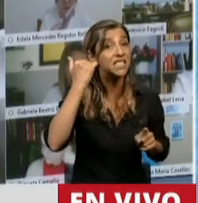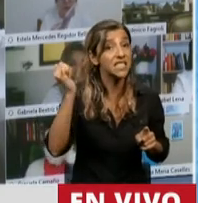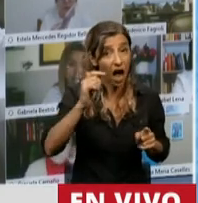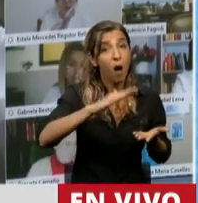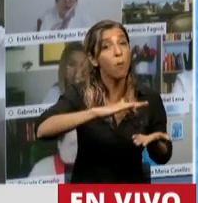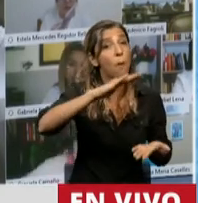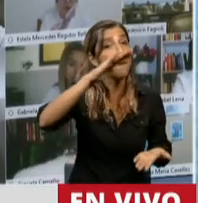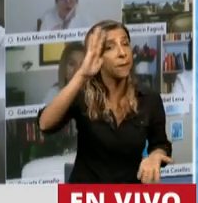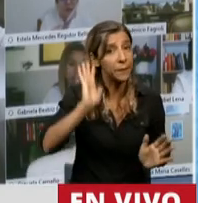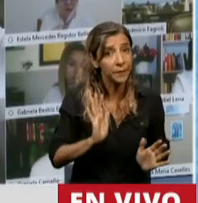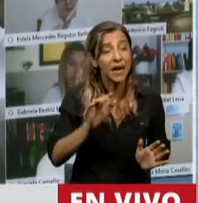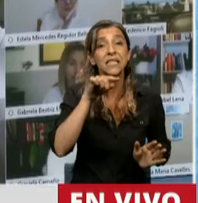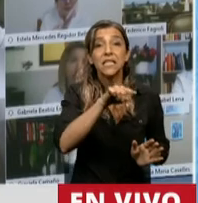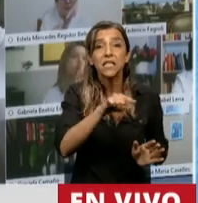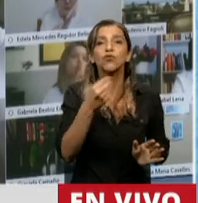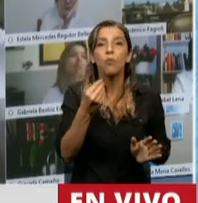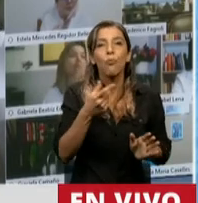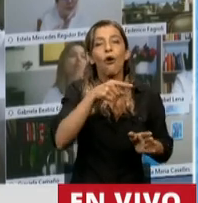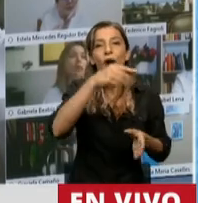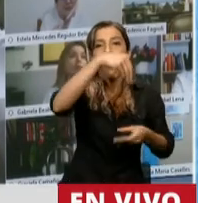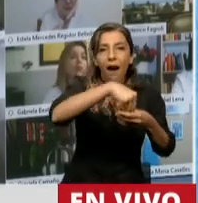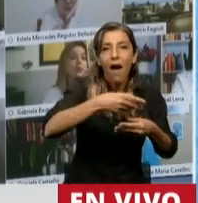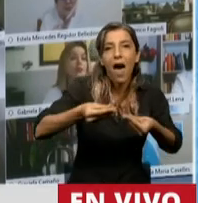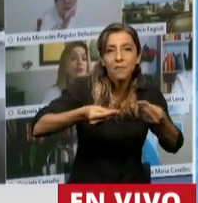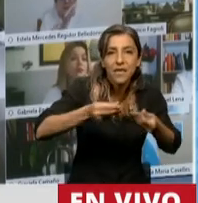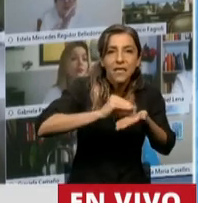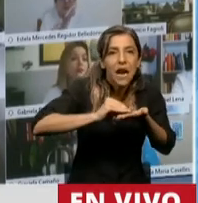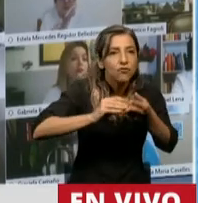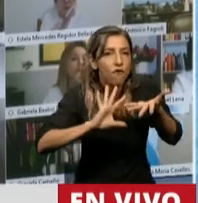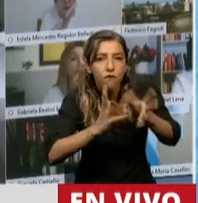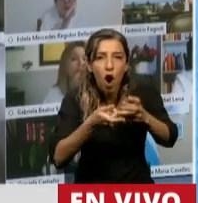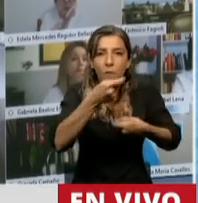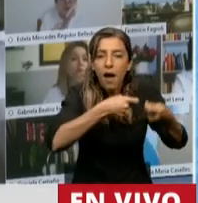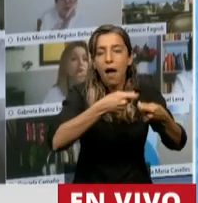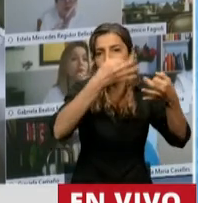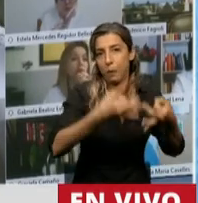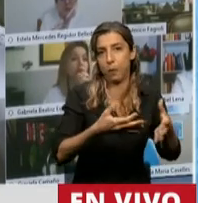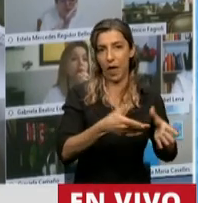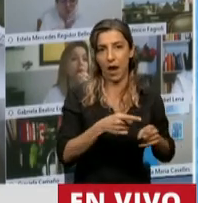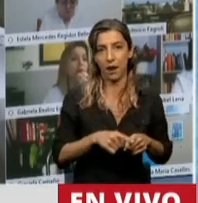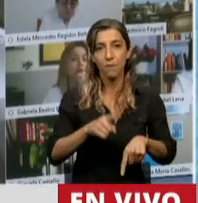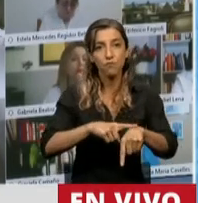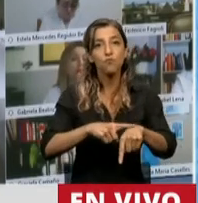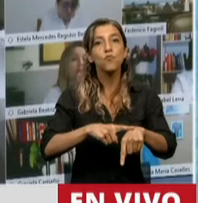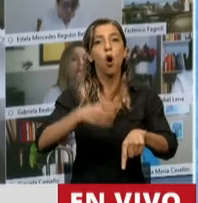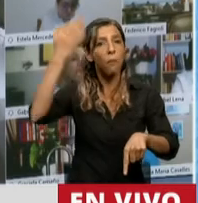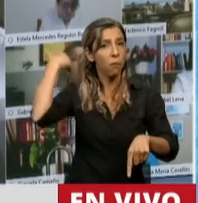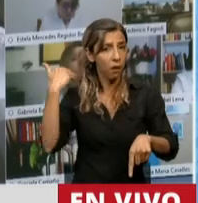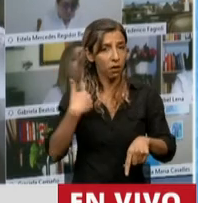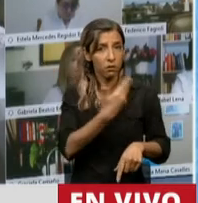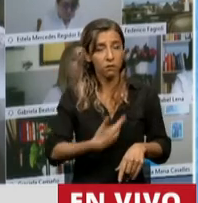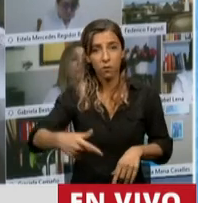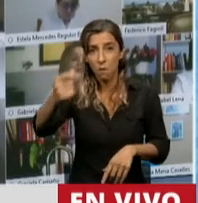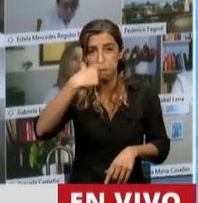producto de la buena administración. Mientras el macrismo utilizó la caja de garantía previsional